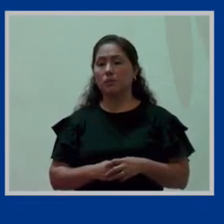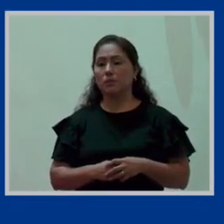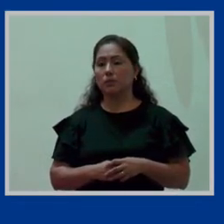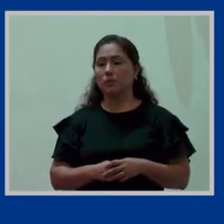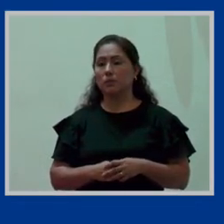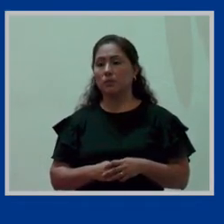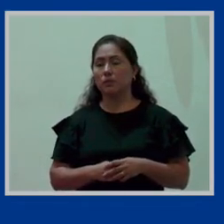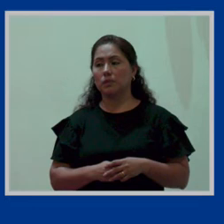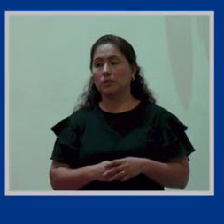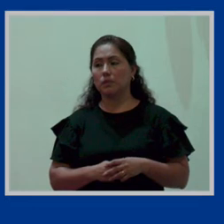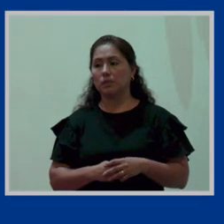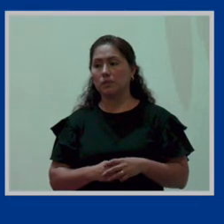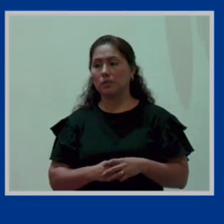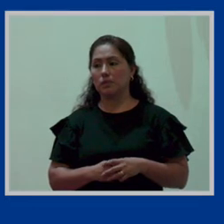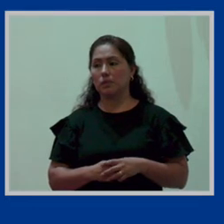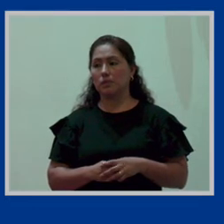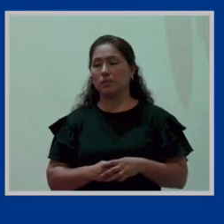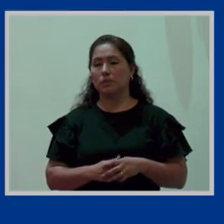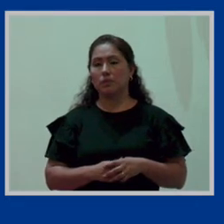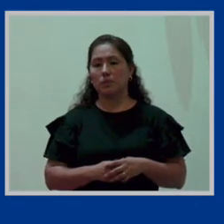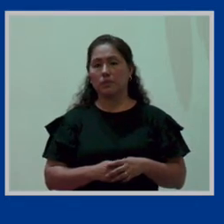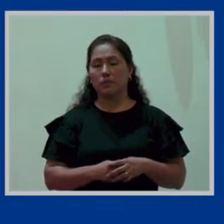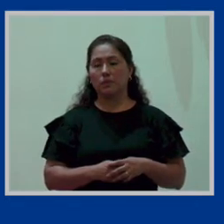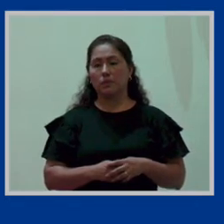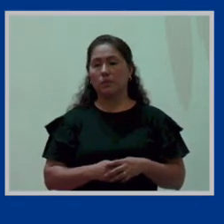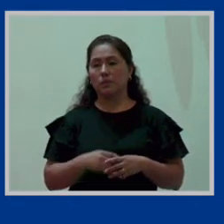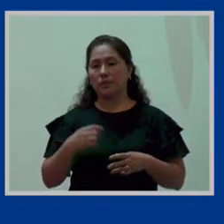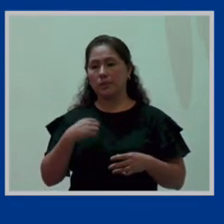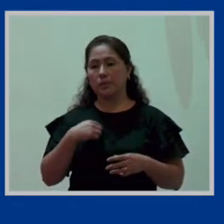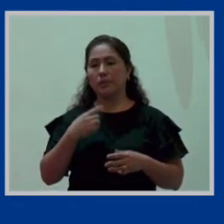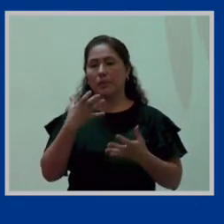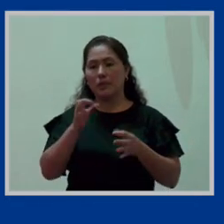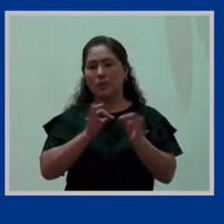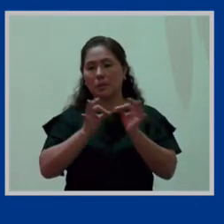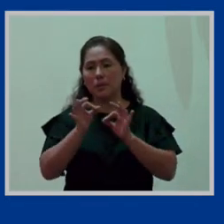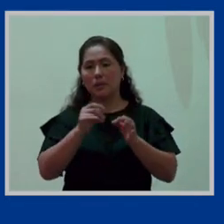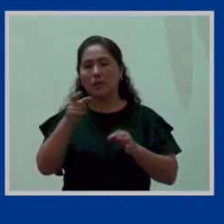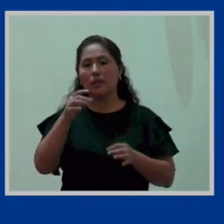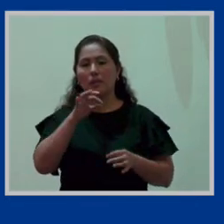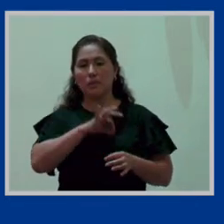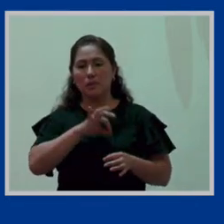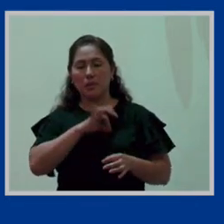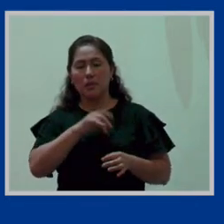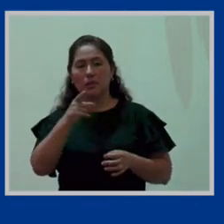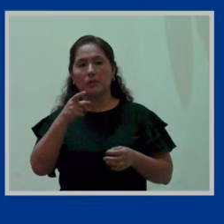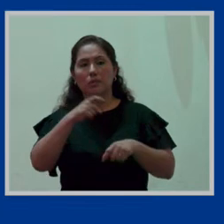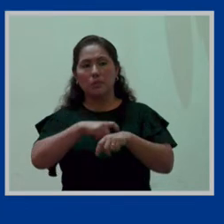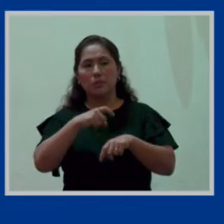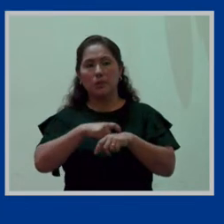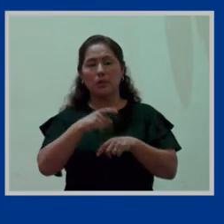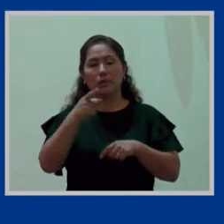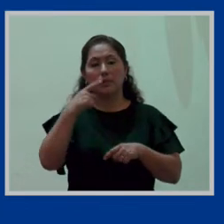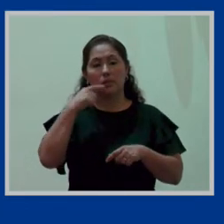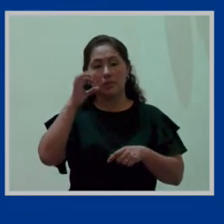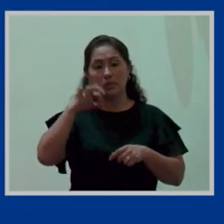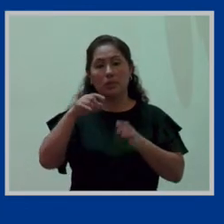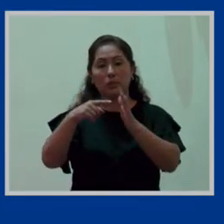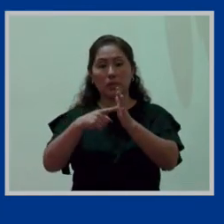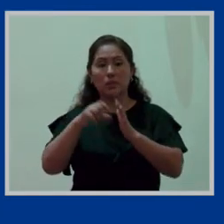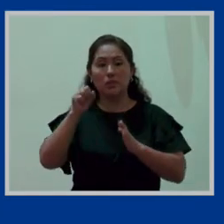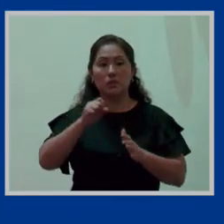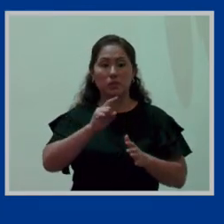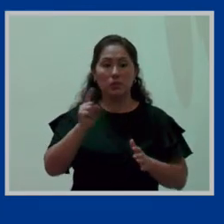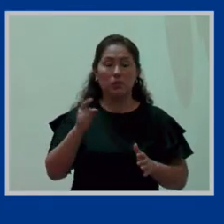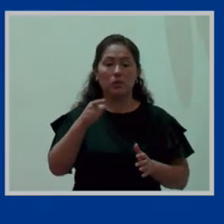se lo digo con toda sinceridad estoy aprovechando este momento porque es valiosísimo que tanto ustedes